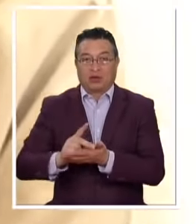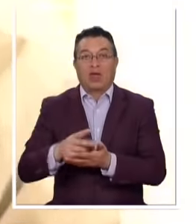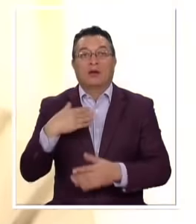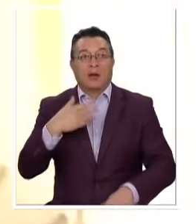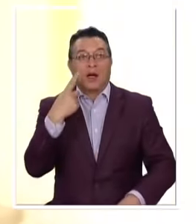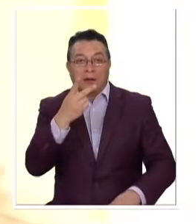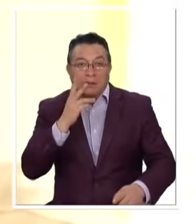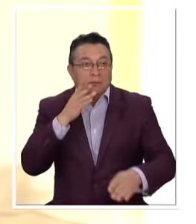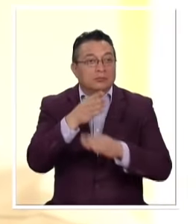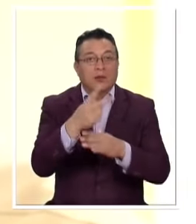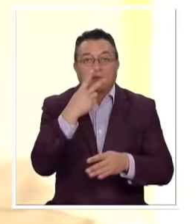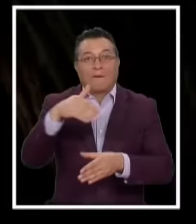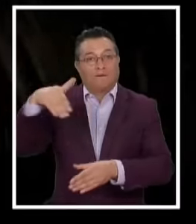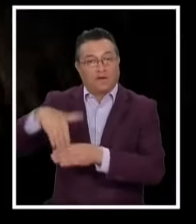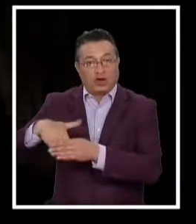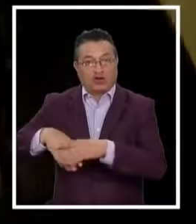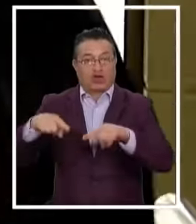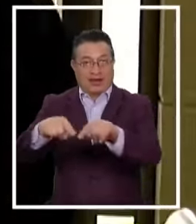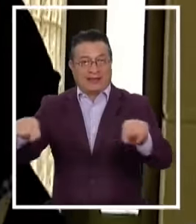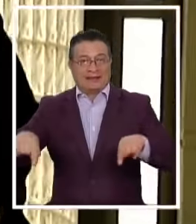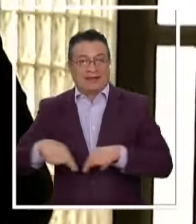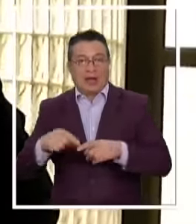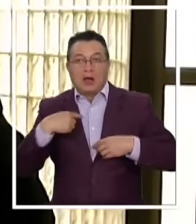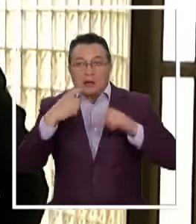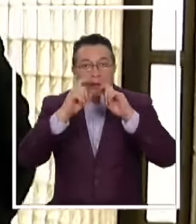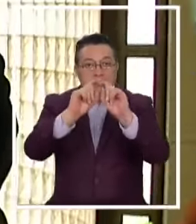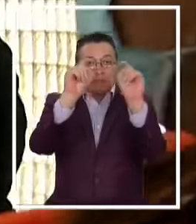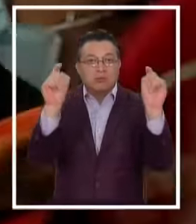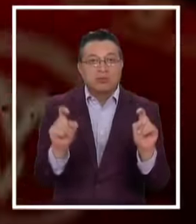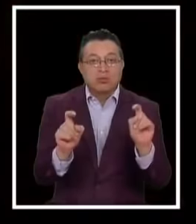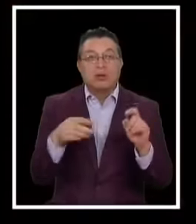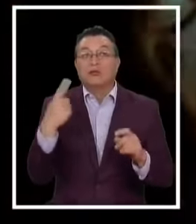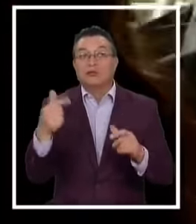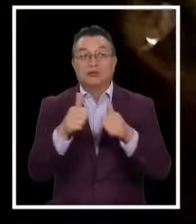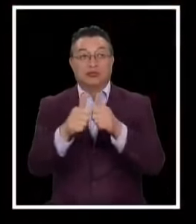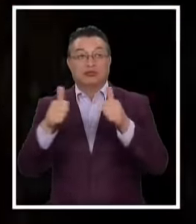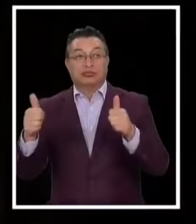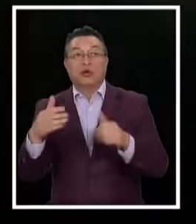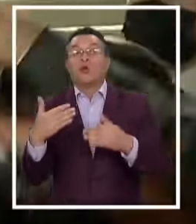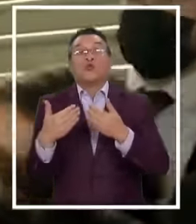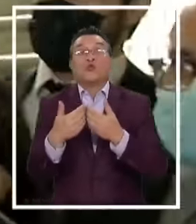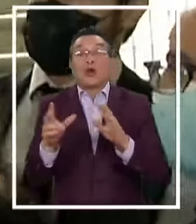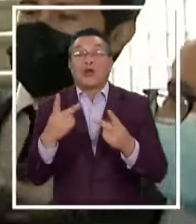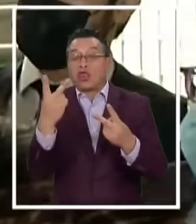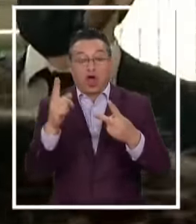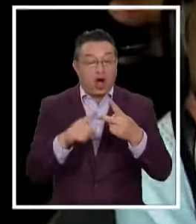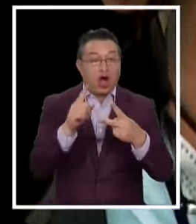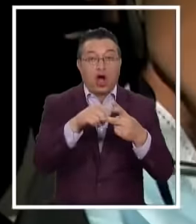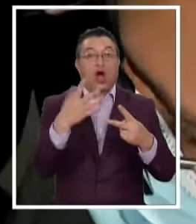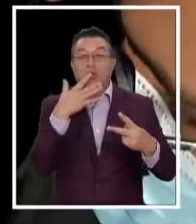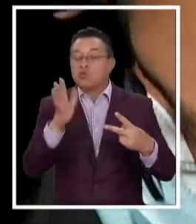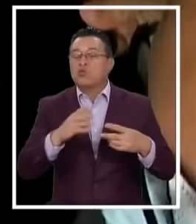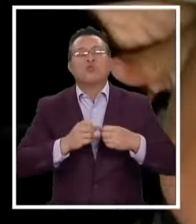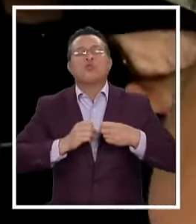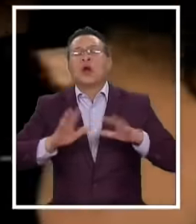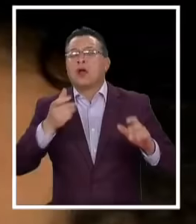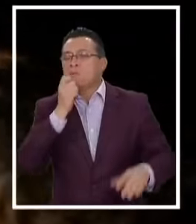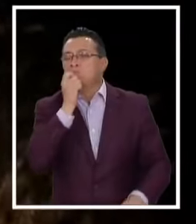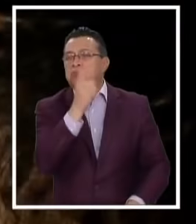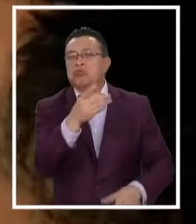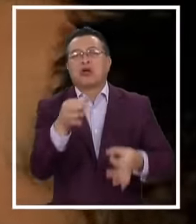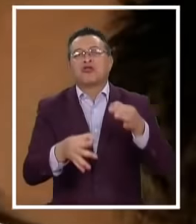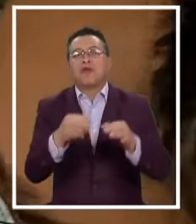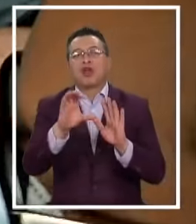presenciar la esperada votación en sala La incógnita si el Ejecutivo, por cualquiera de los dos proyectos, recurriría al TC